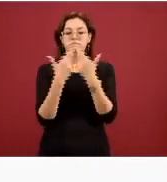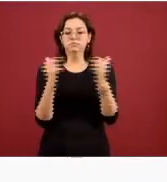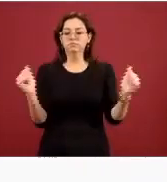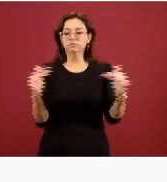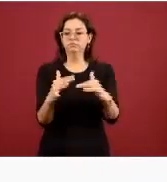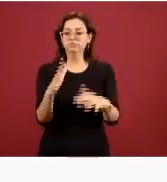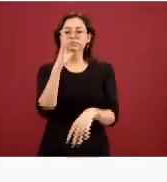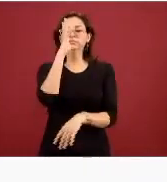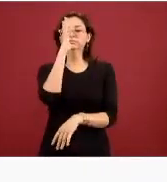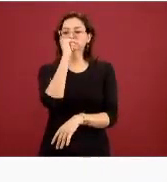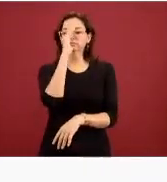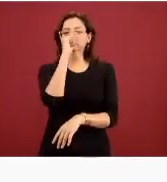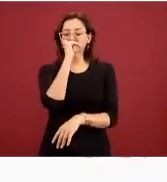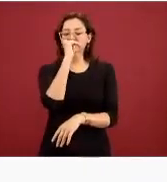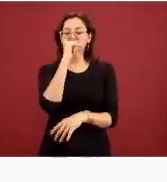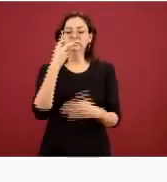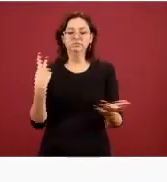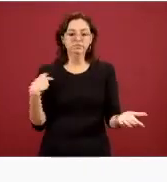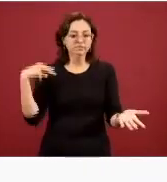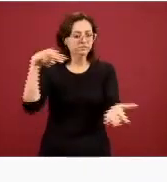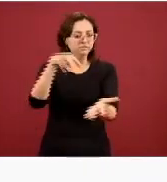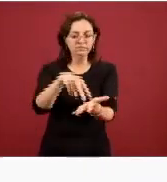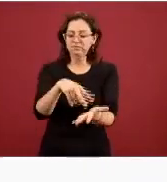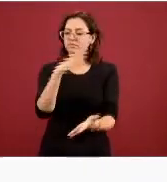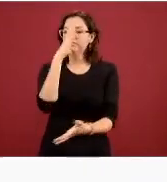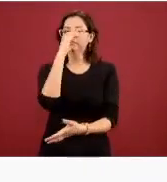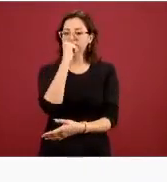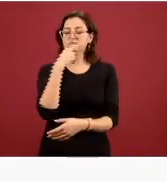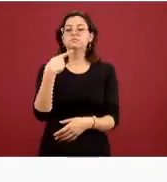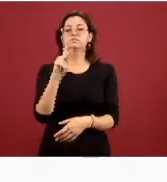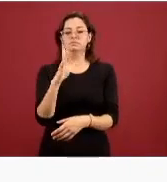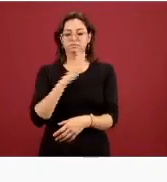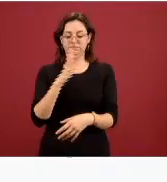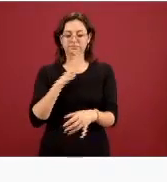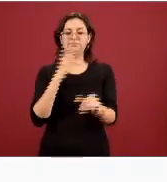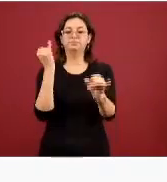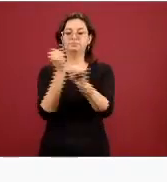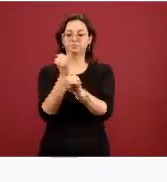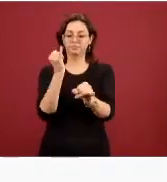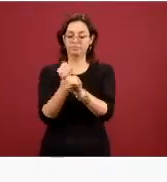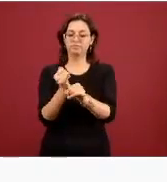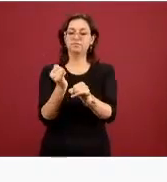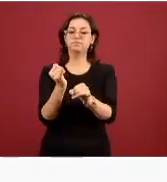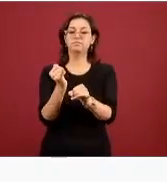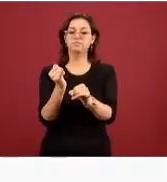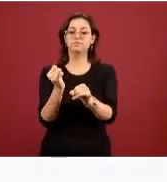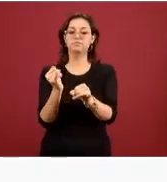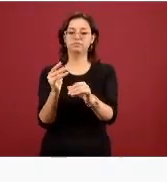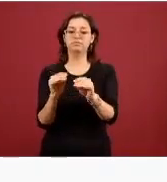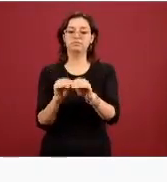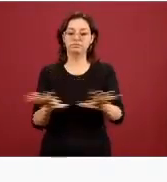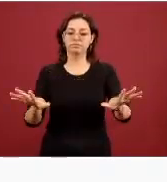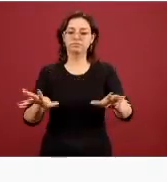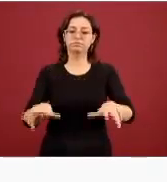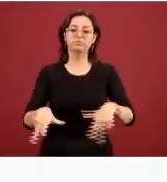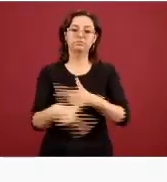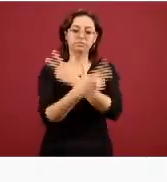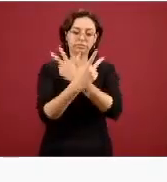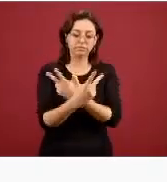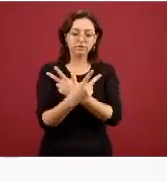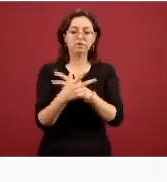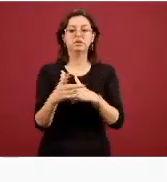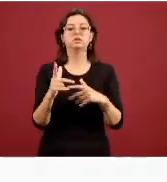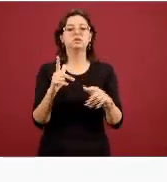físicas presenciales están dando información a través de teleconferencias